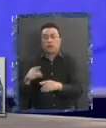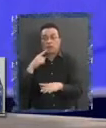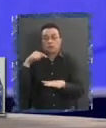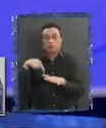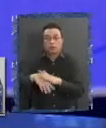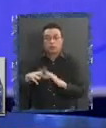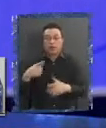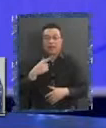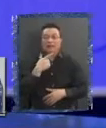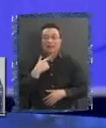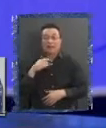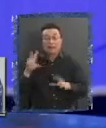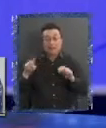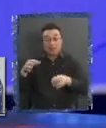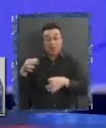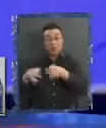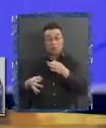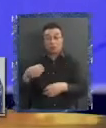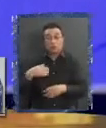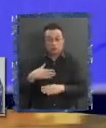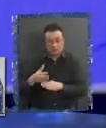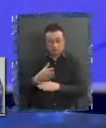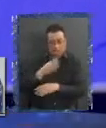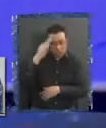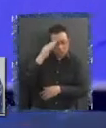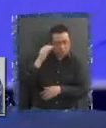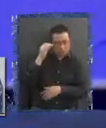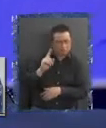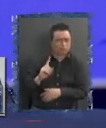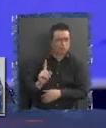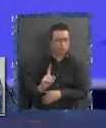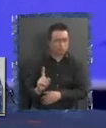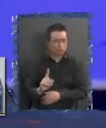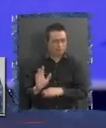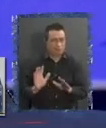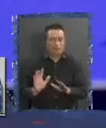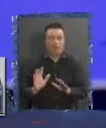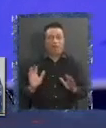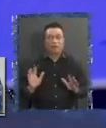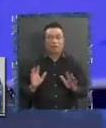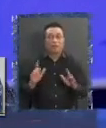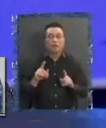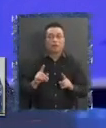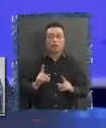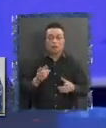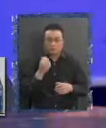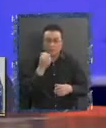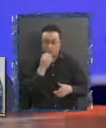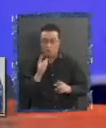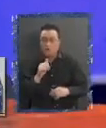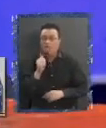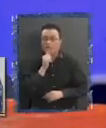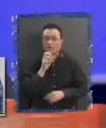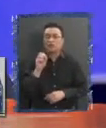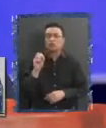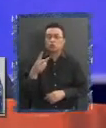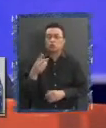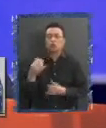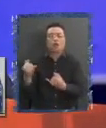en materia de justicia yo no quisiera adelantar opinión porque falta un segundo informe